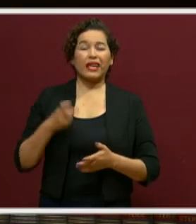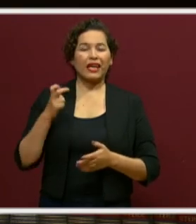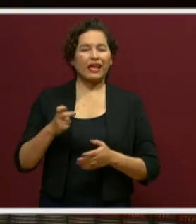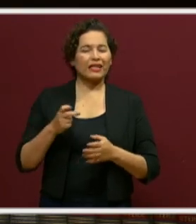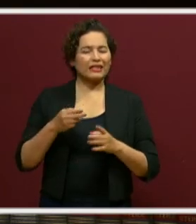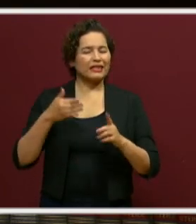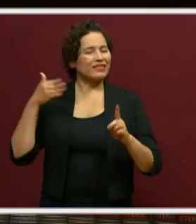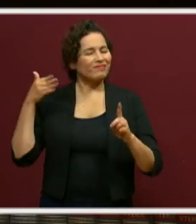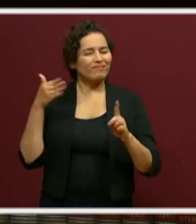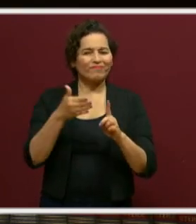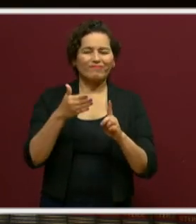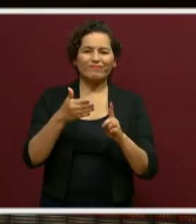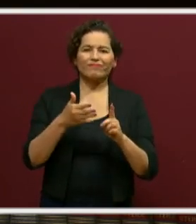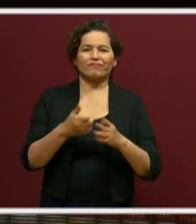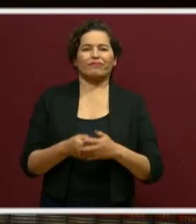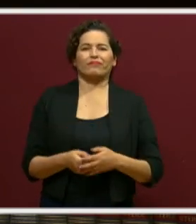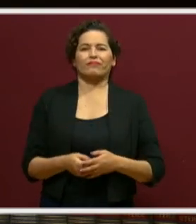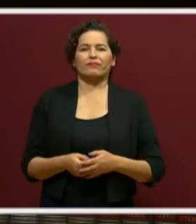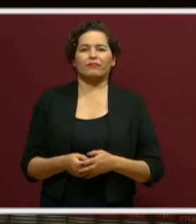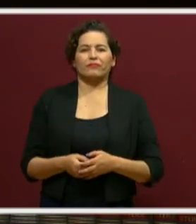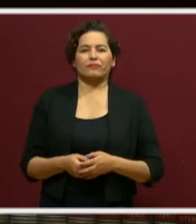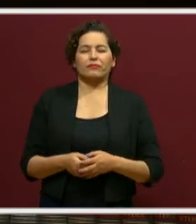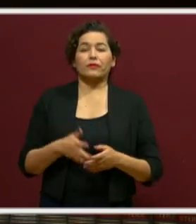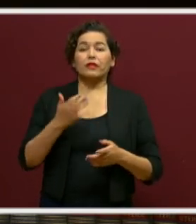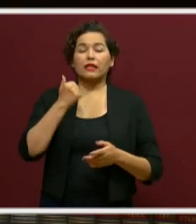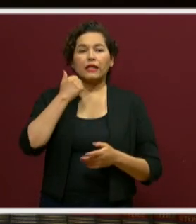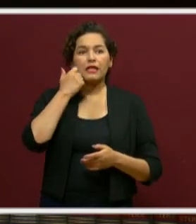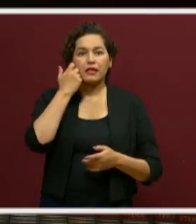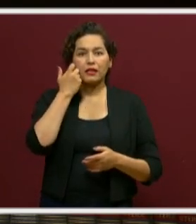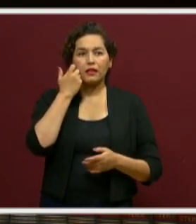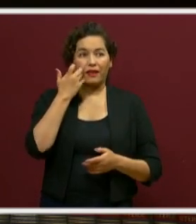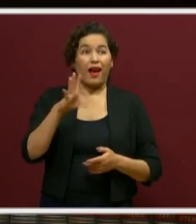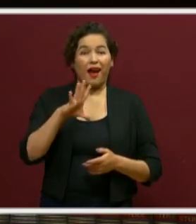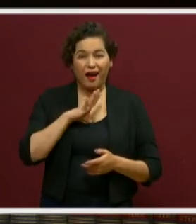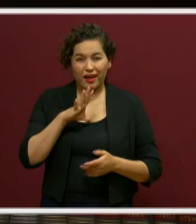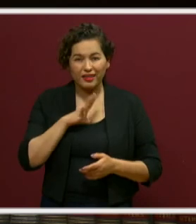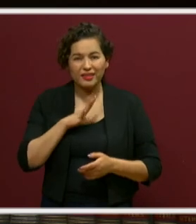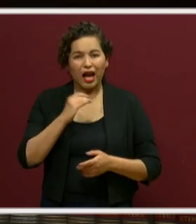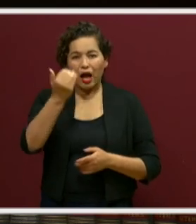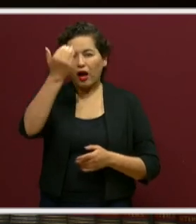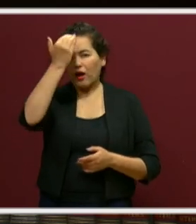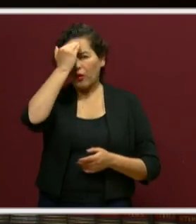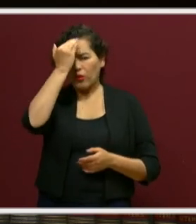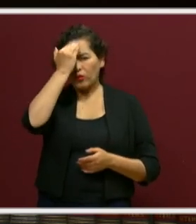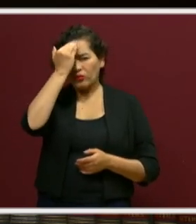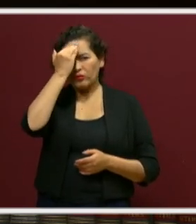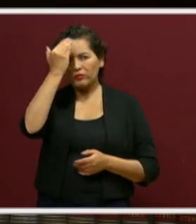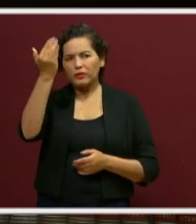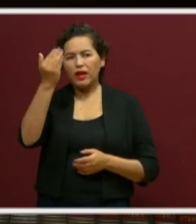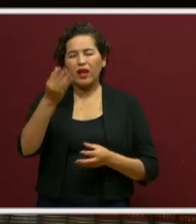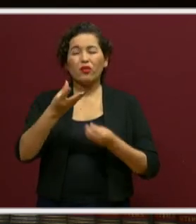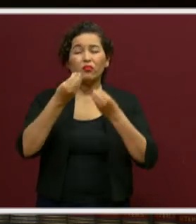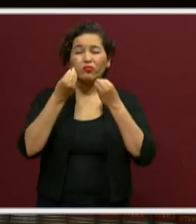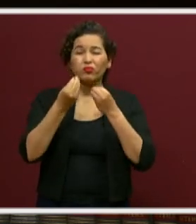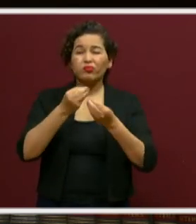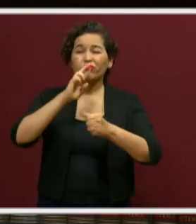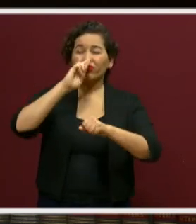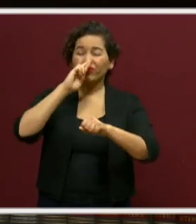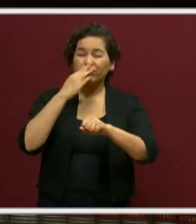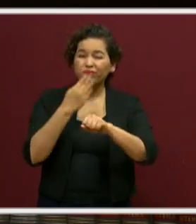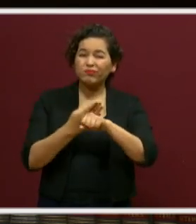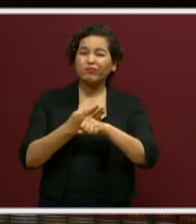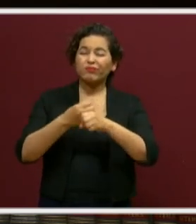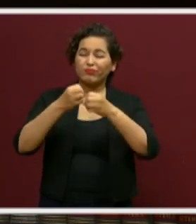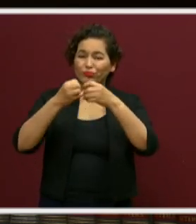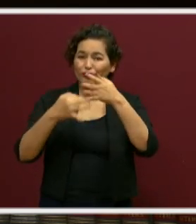énfasis que yo quiero poner y que tengamos el pleno conocimiento de que habrá mucha responsabilidad en el regreso,